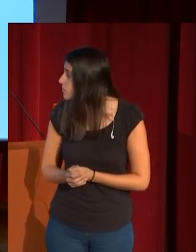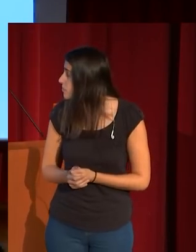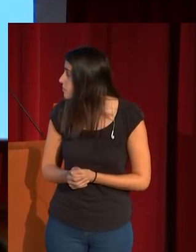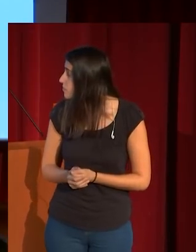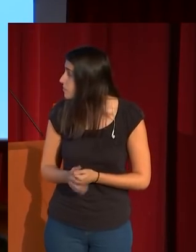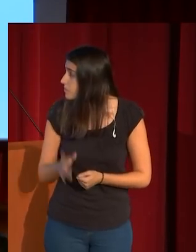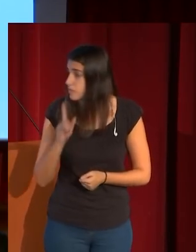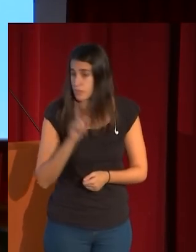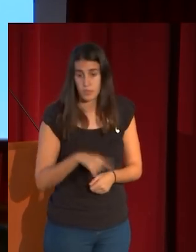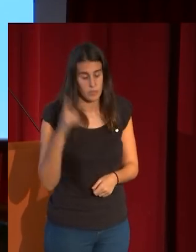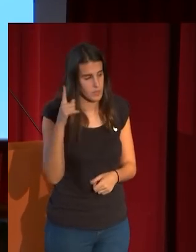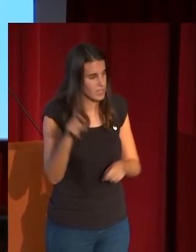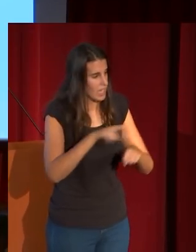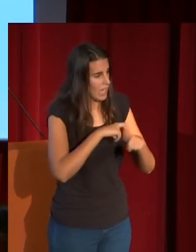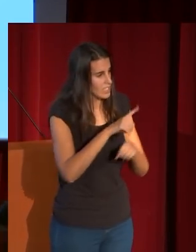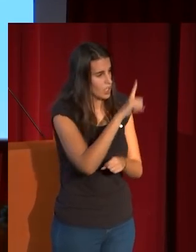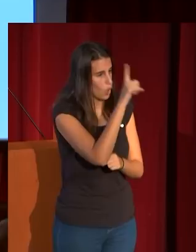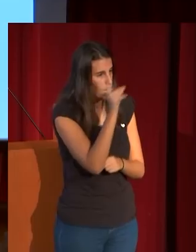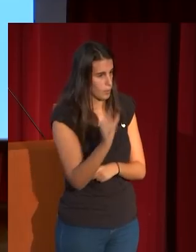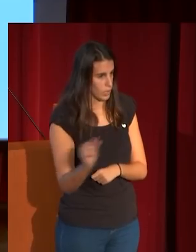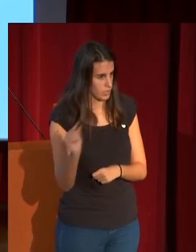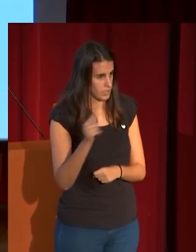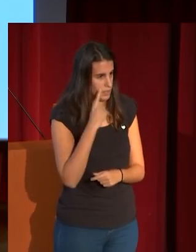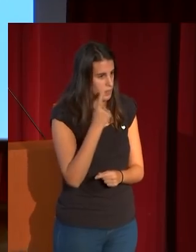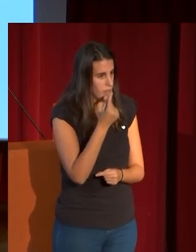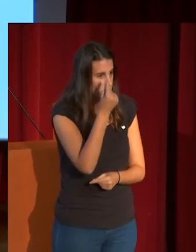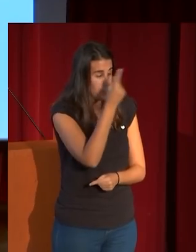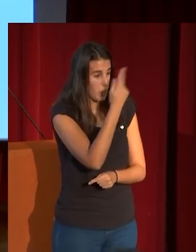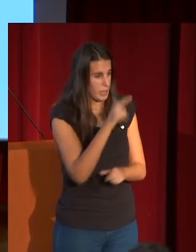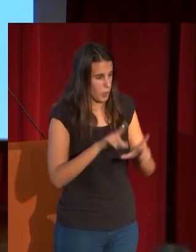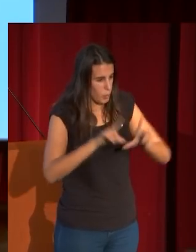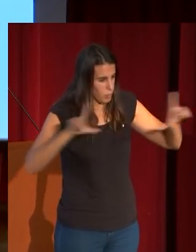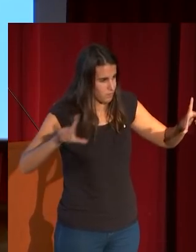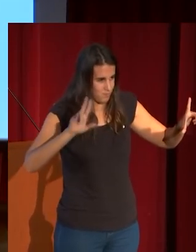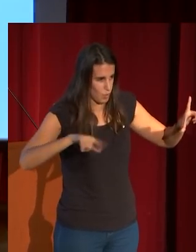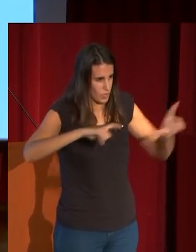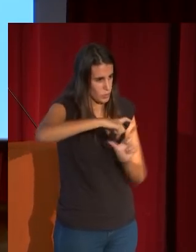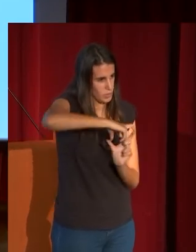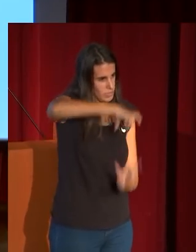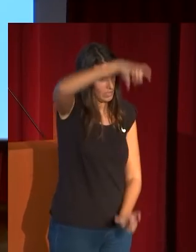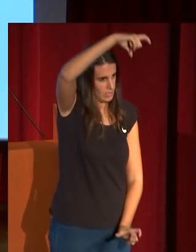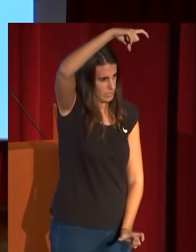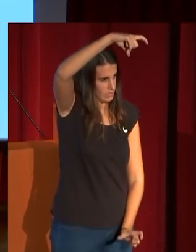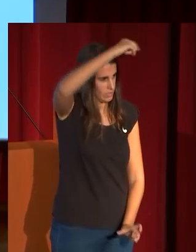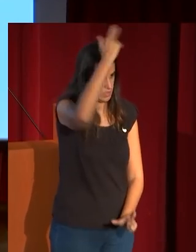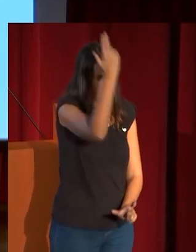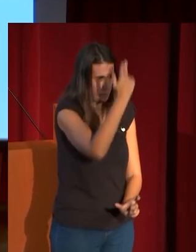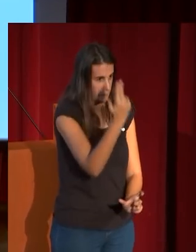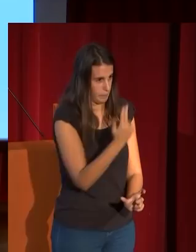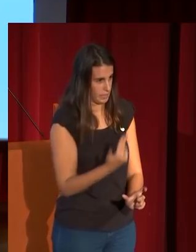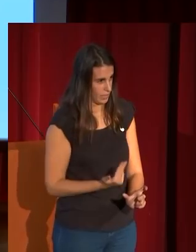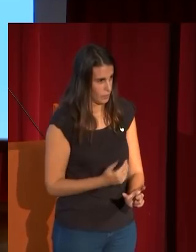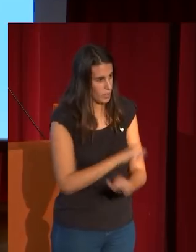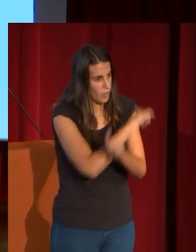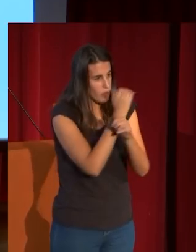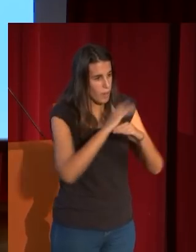influido por lo japonés vertical y estrecha con fíjense estas estas maneras de hacer